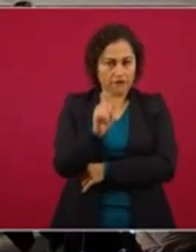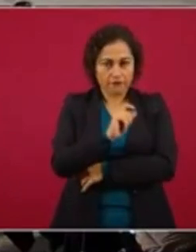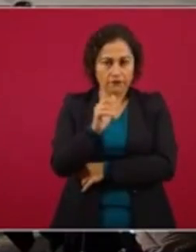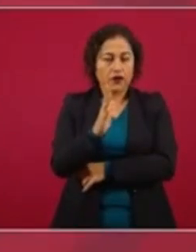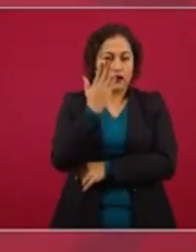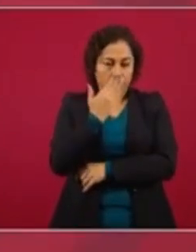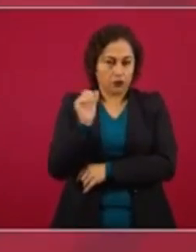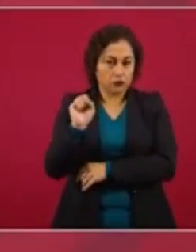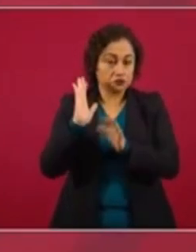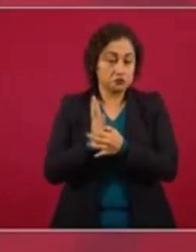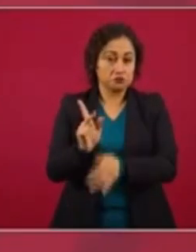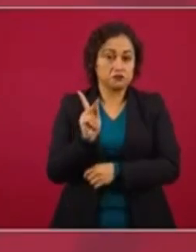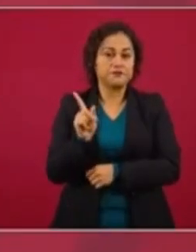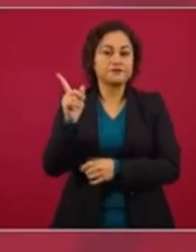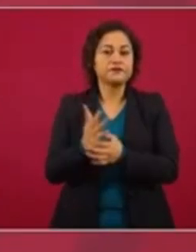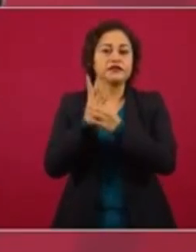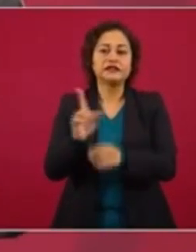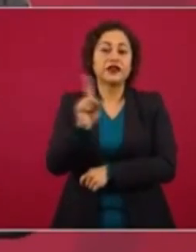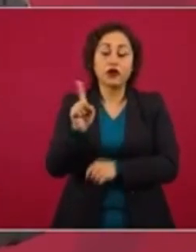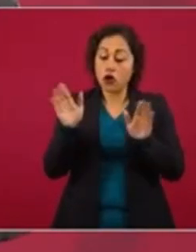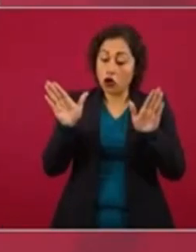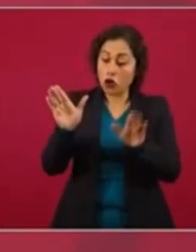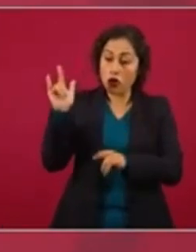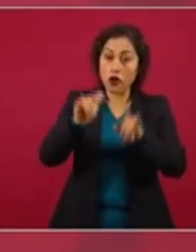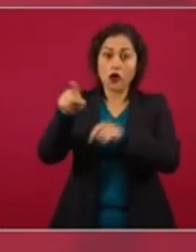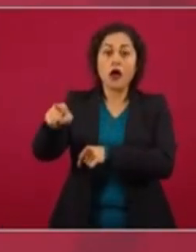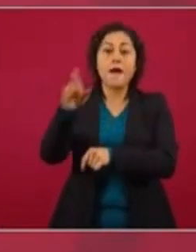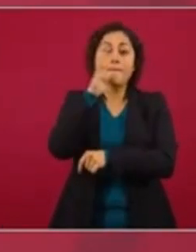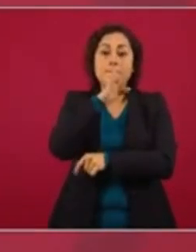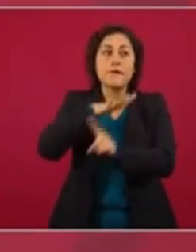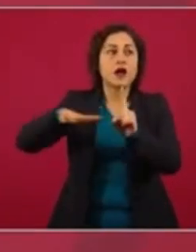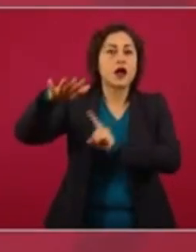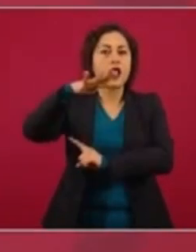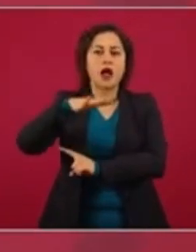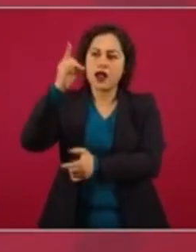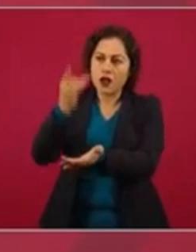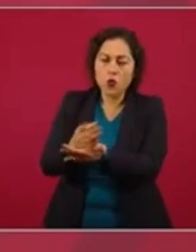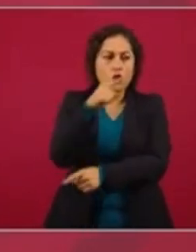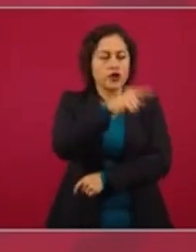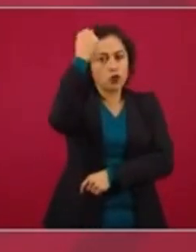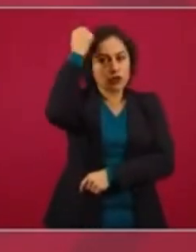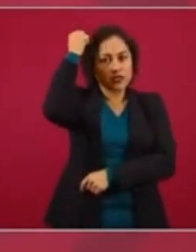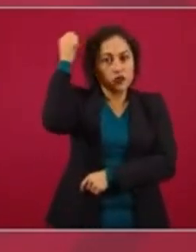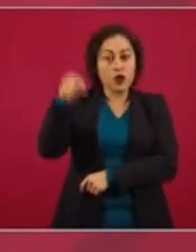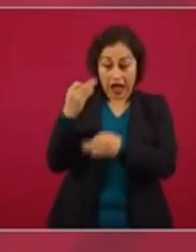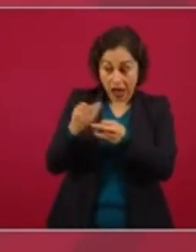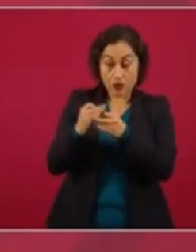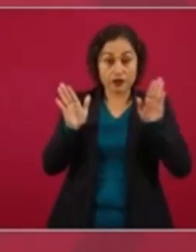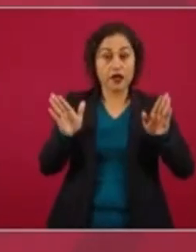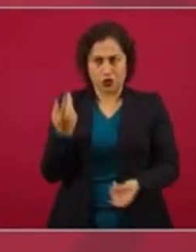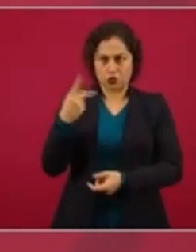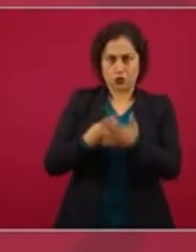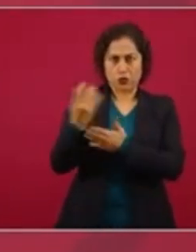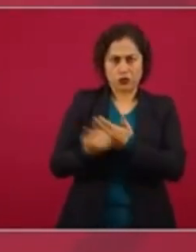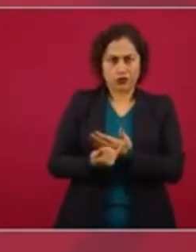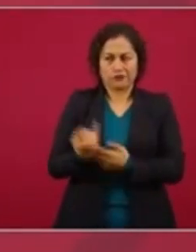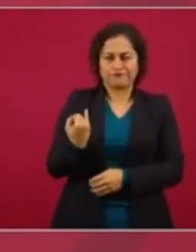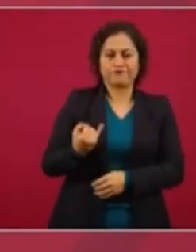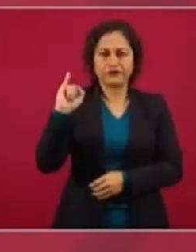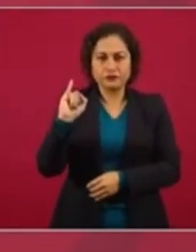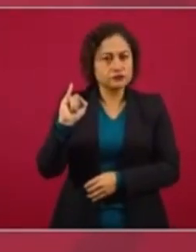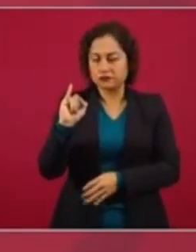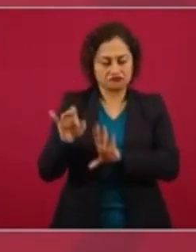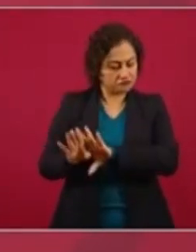de que había interferencia aérea y que solo tenían que construir el aeropuerto de Texcoco y cerrar el actual aeropuerto y cerrar el aeropuerto de Santa Lucía. Entonces ahora